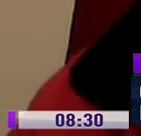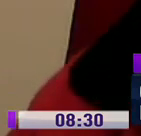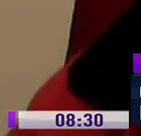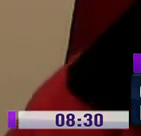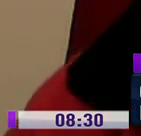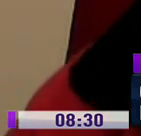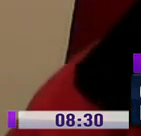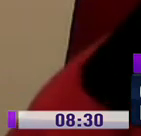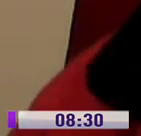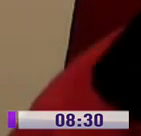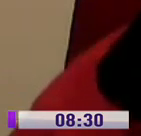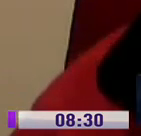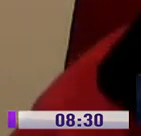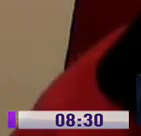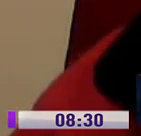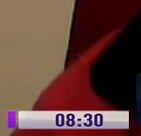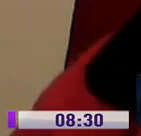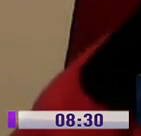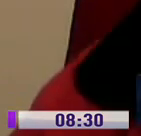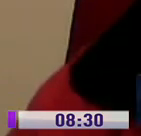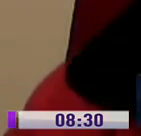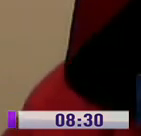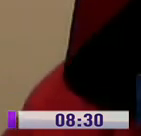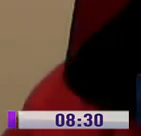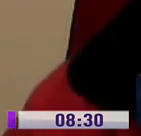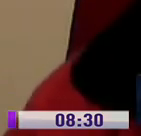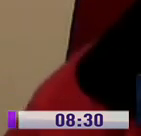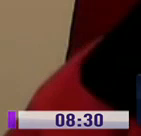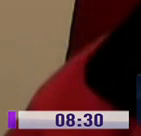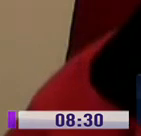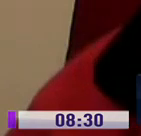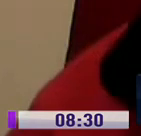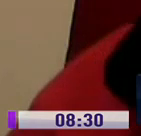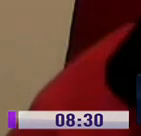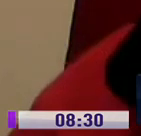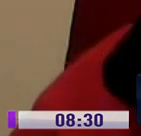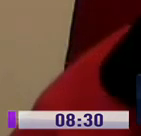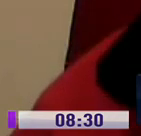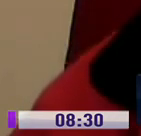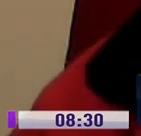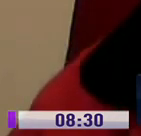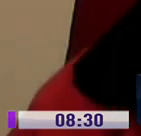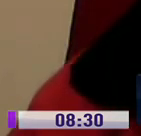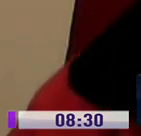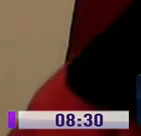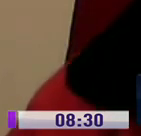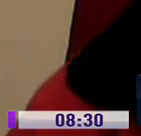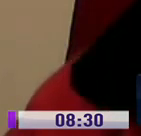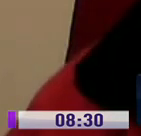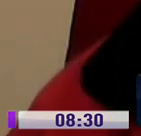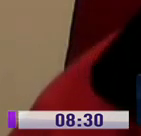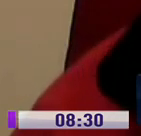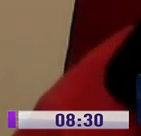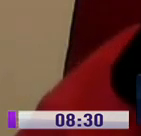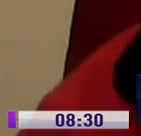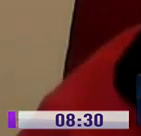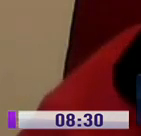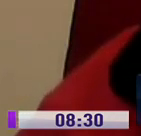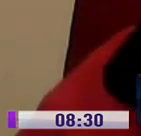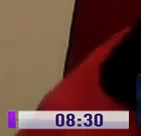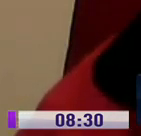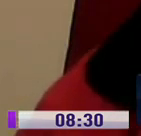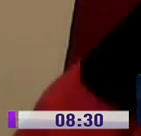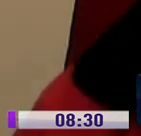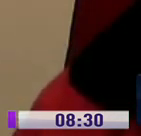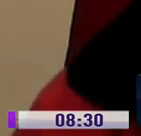cadáveres en condiciones de asepsia y bajo normativa internacional a las temperaturas que se requieren, que van